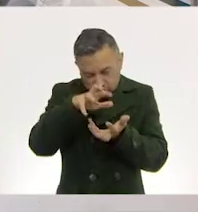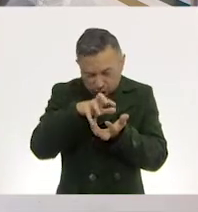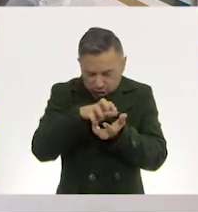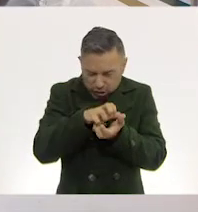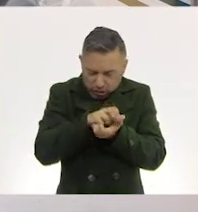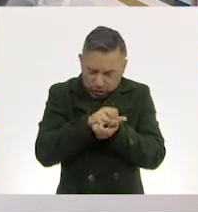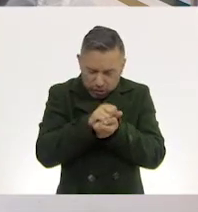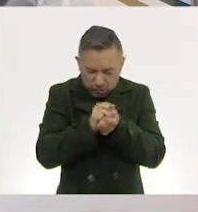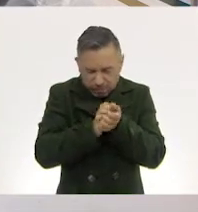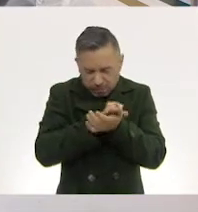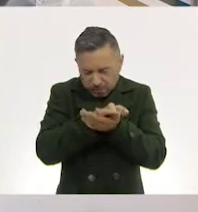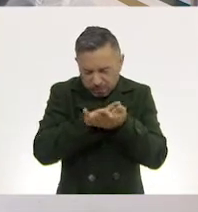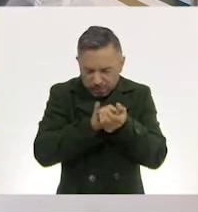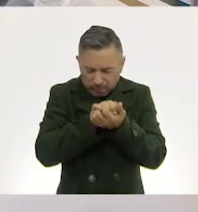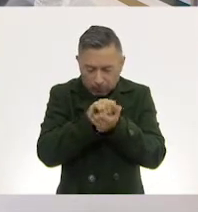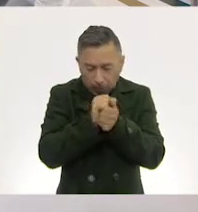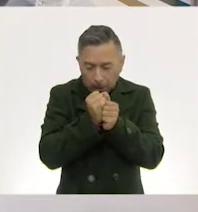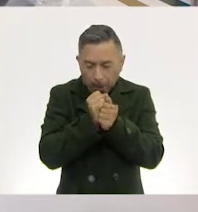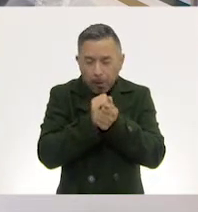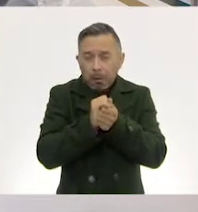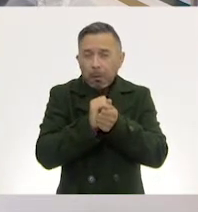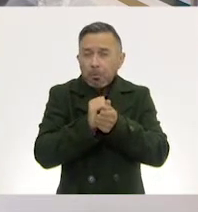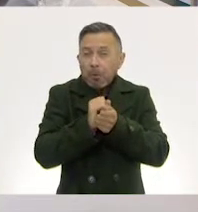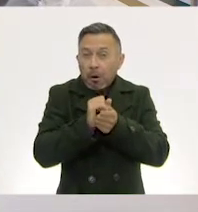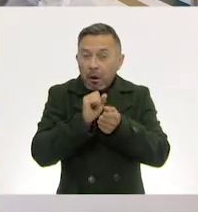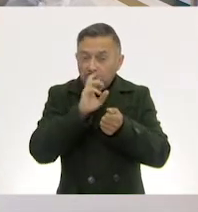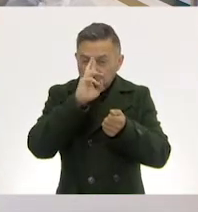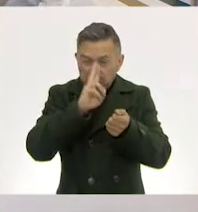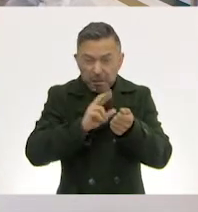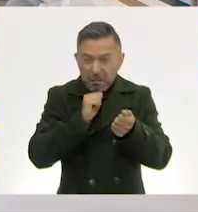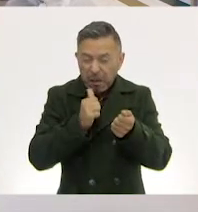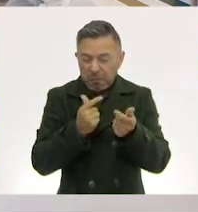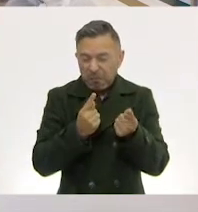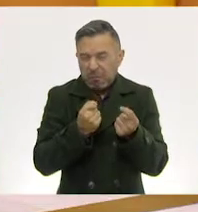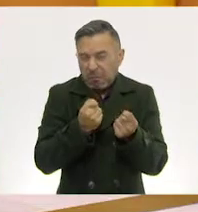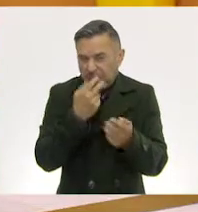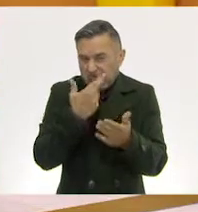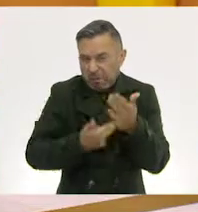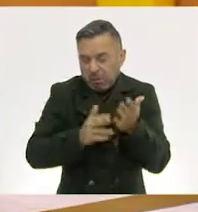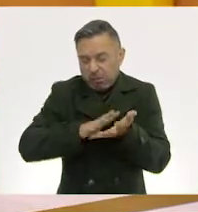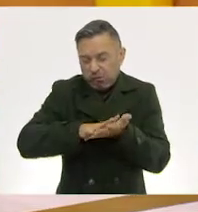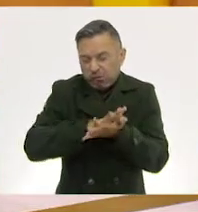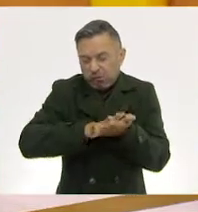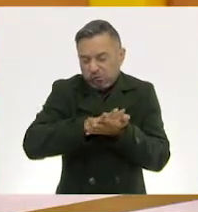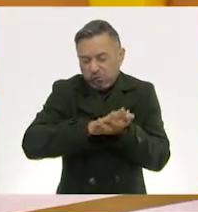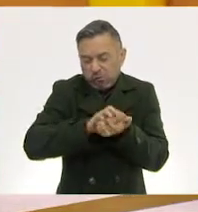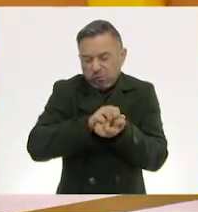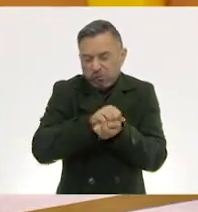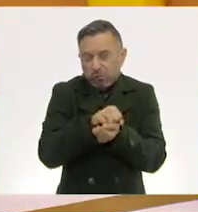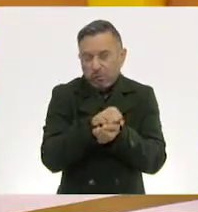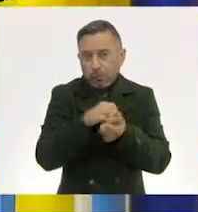arrugado sin dignidad alguna. Su suerte iría de mal en peor.